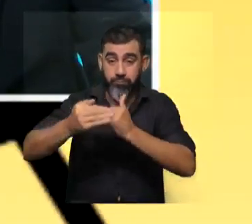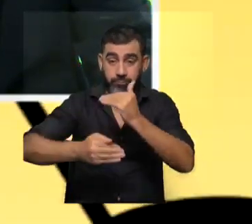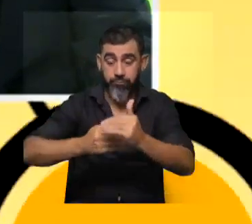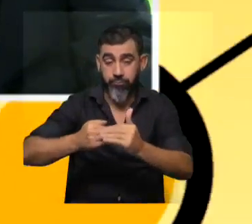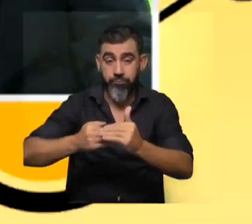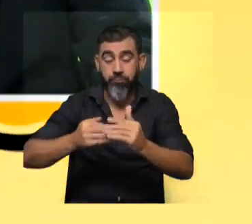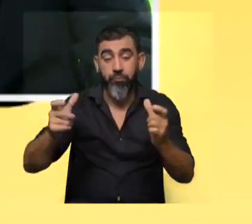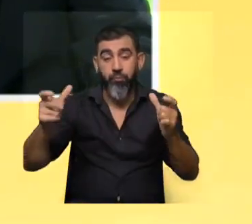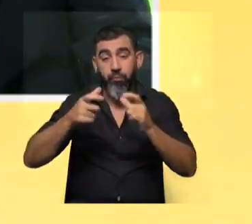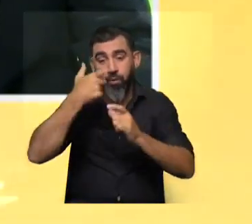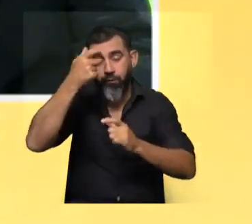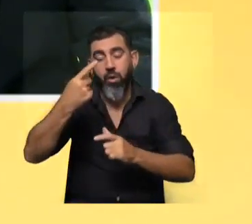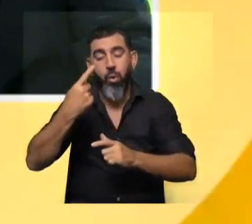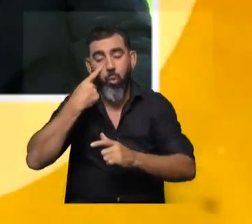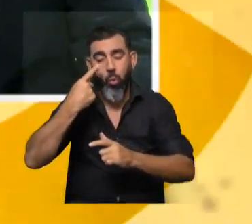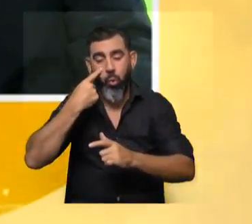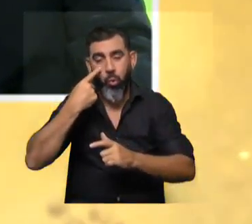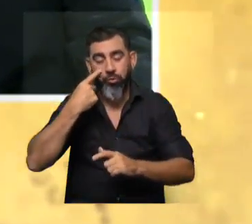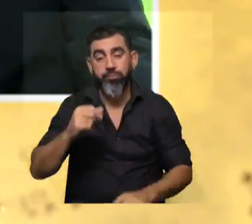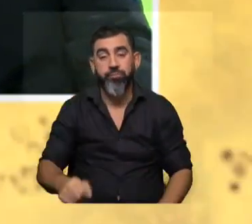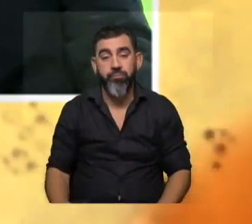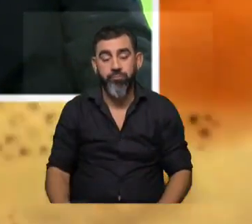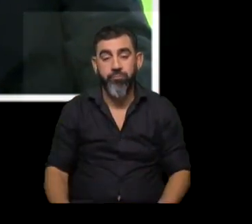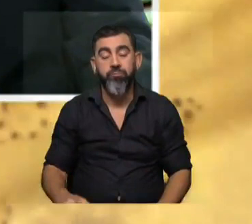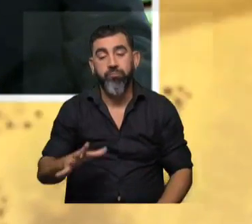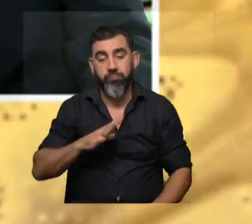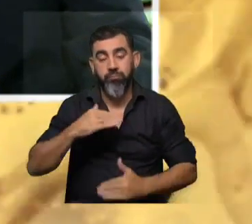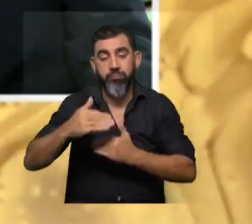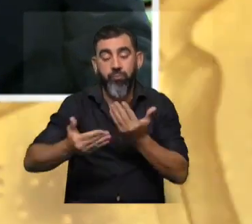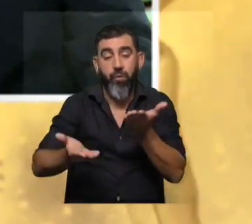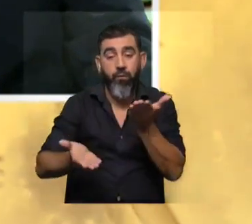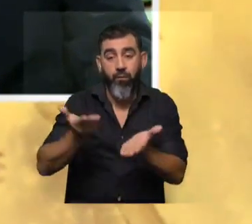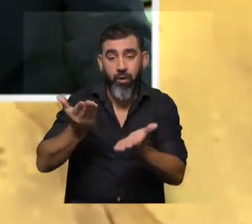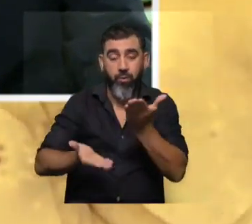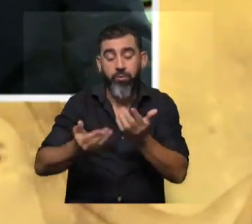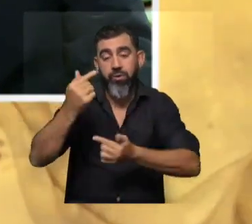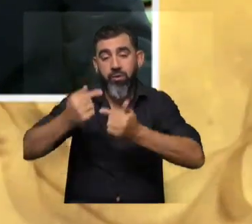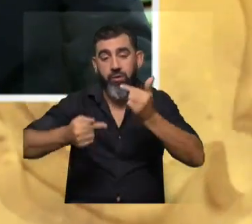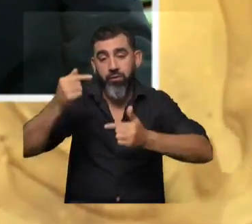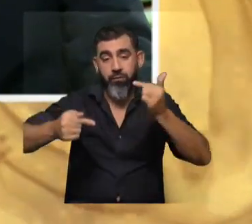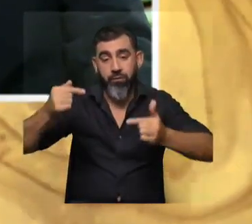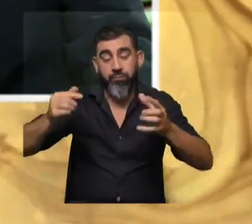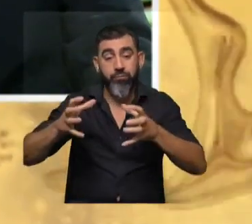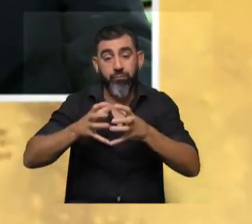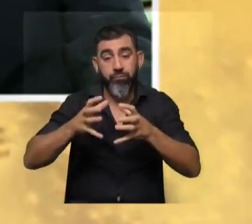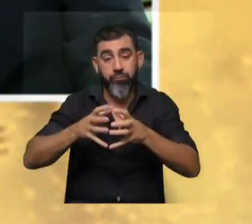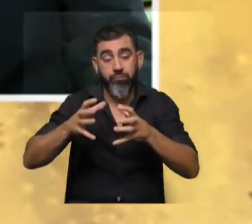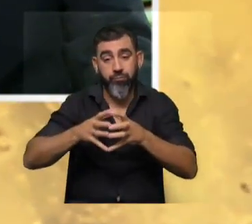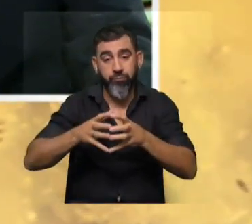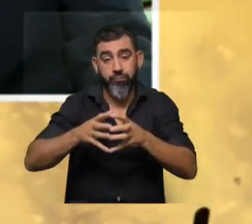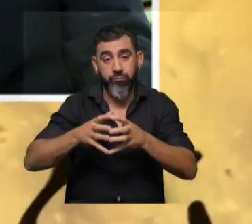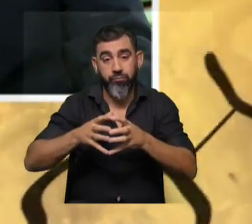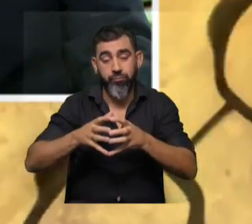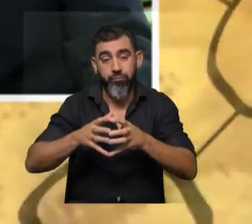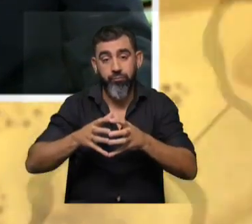la comunidad científica lo conoce de memoria pero la gente no. Hay todo un proceso de evaluación donde distintos grupos toman